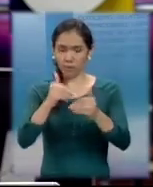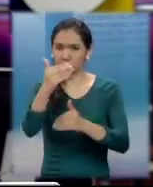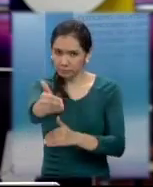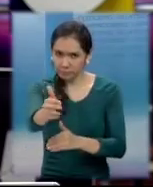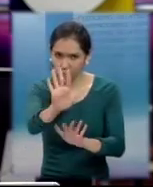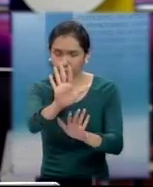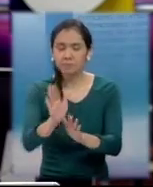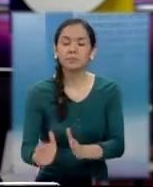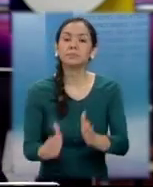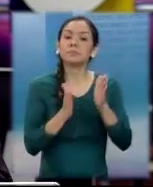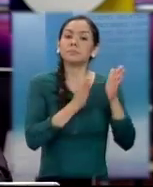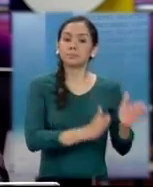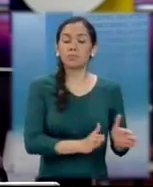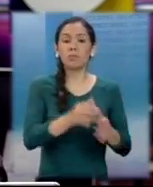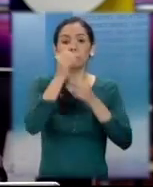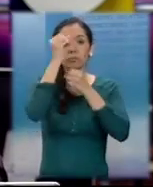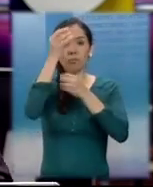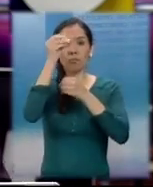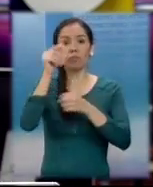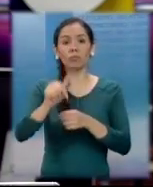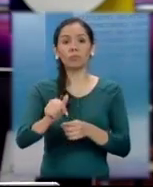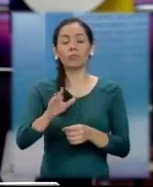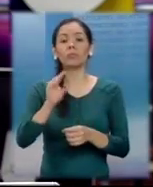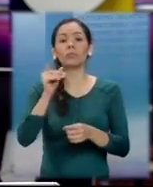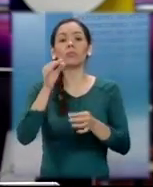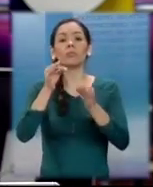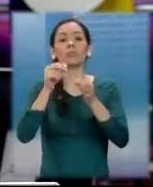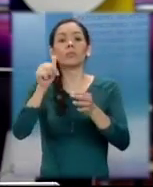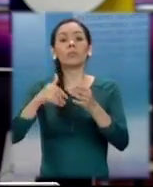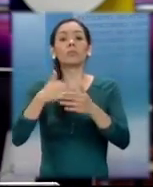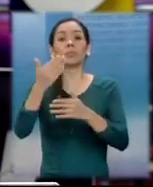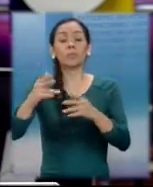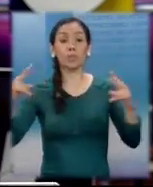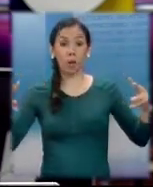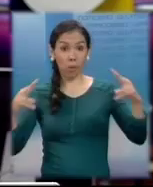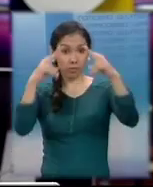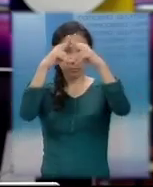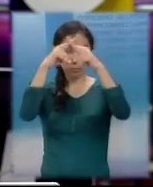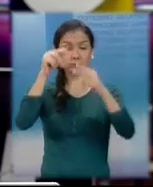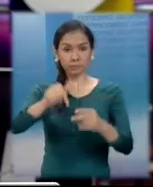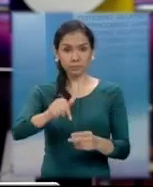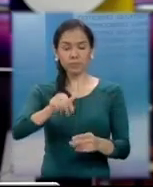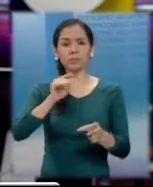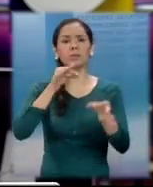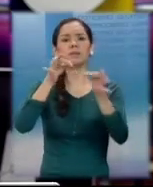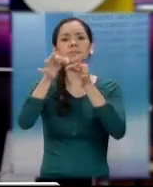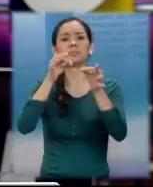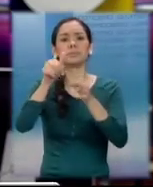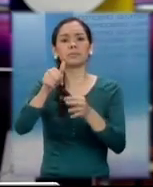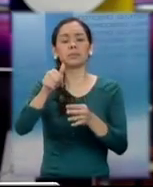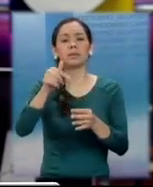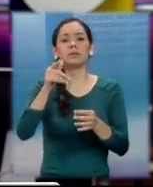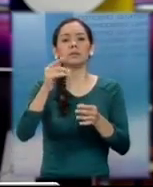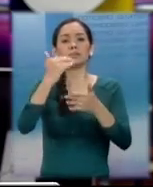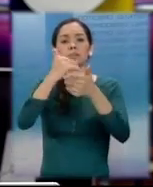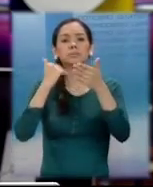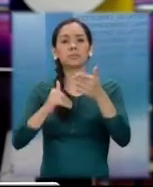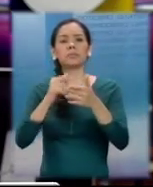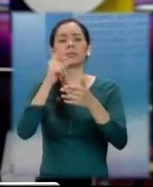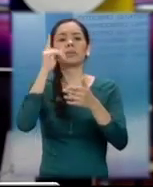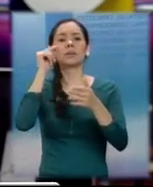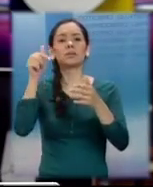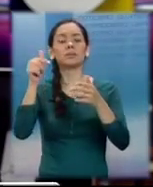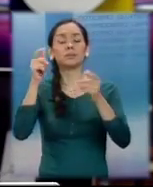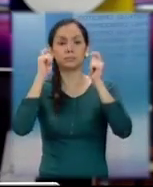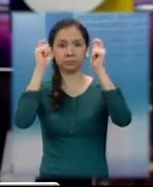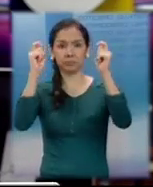adelante. Tenemos otras noticias y es que a partir del próximo año en Sololá se va a abrir una nueva carrera a nivel diversificado. Se trata de